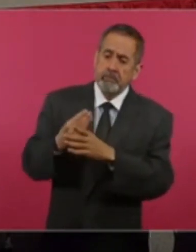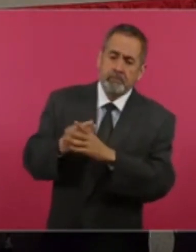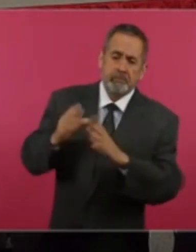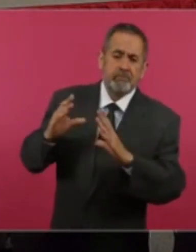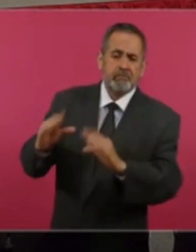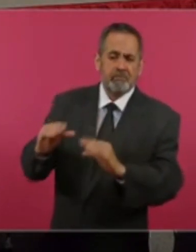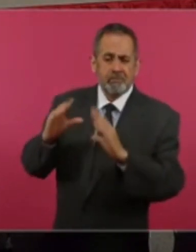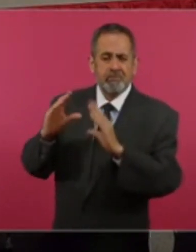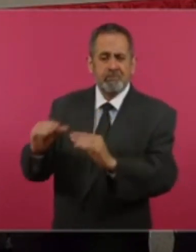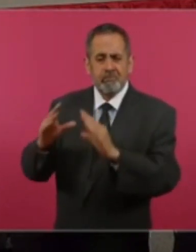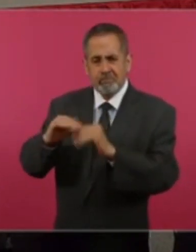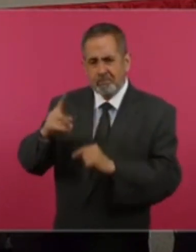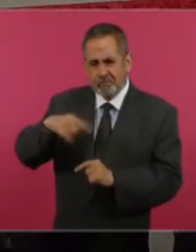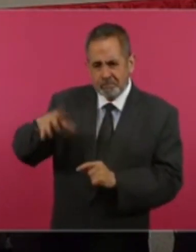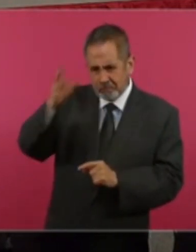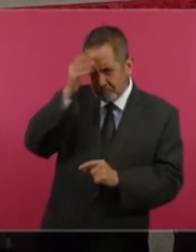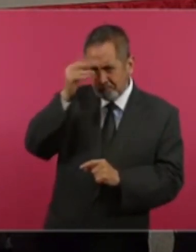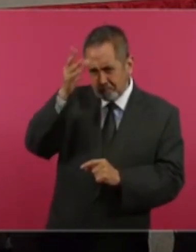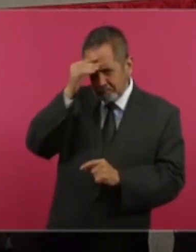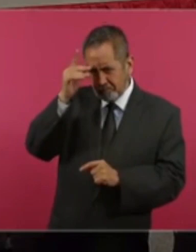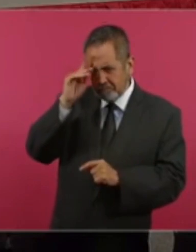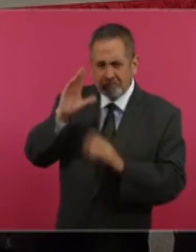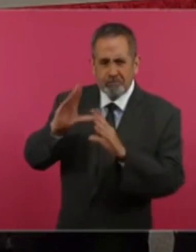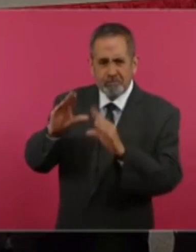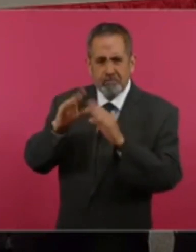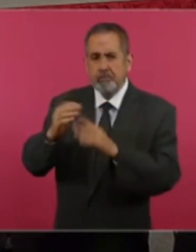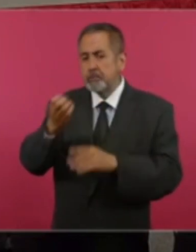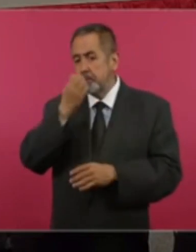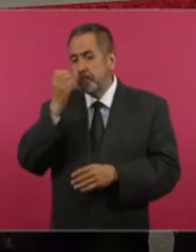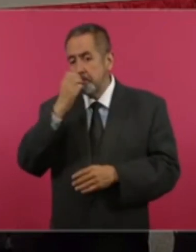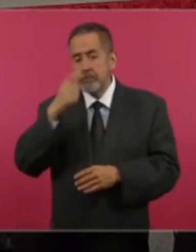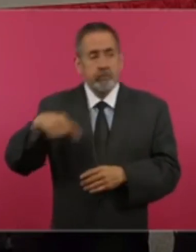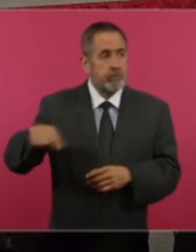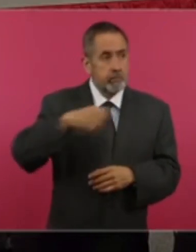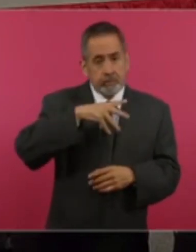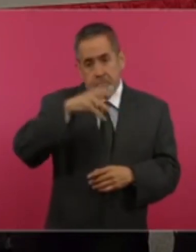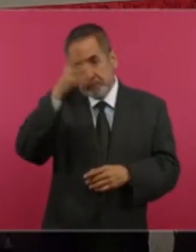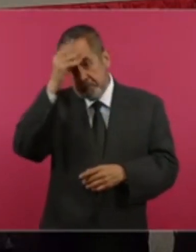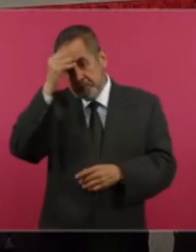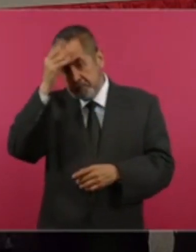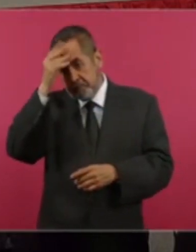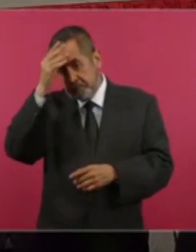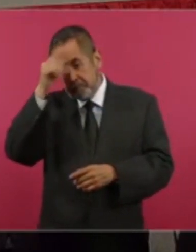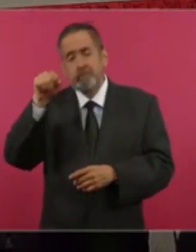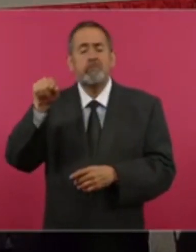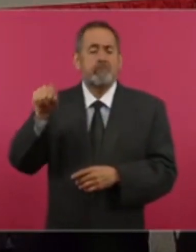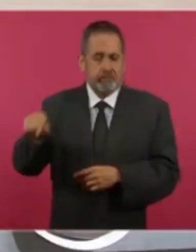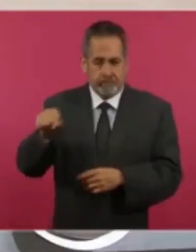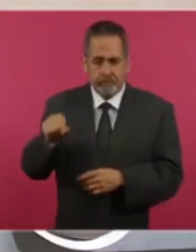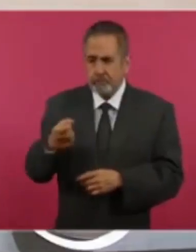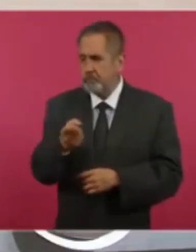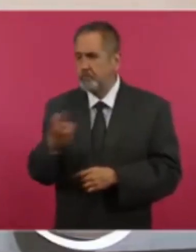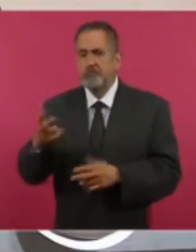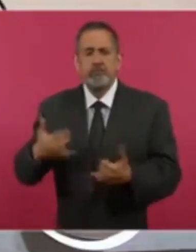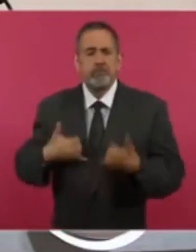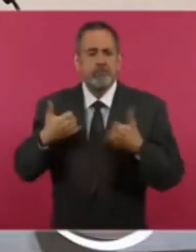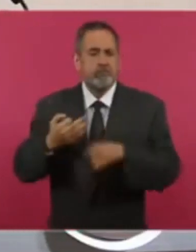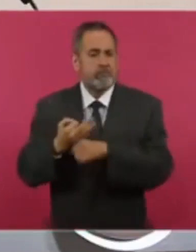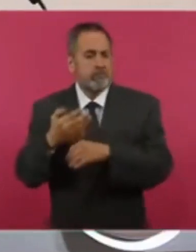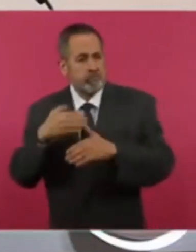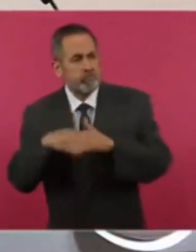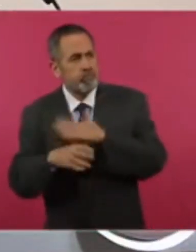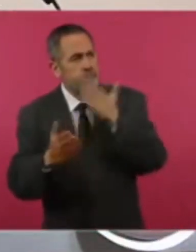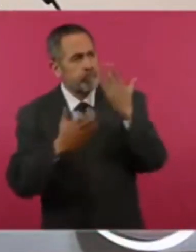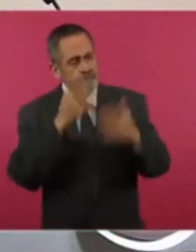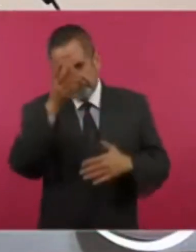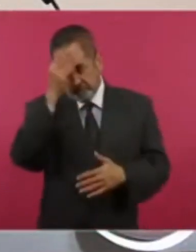mes de agosto y ya están listos los planteles y que sin duda le darán trabajo a muchos y muchas jovencitas. Los mercados